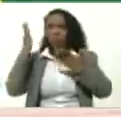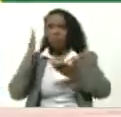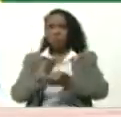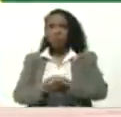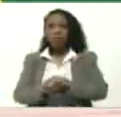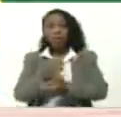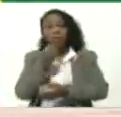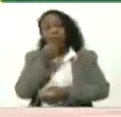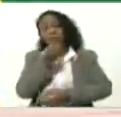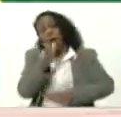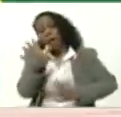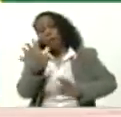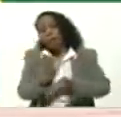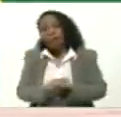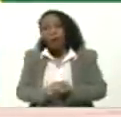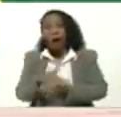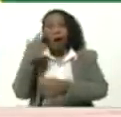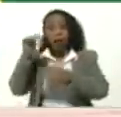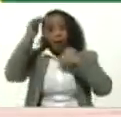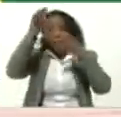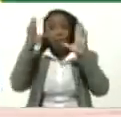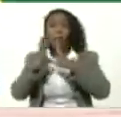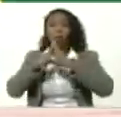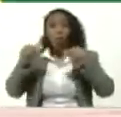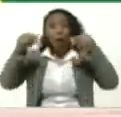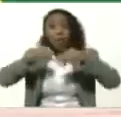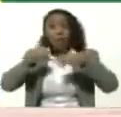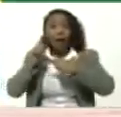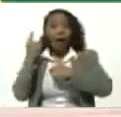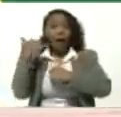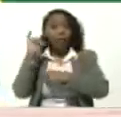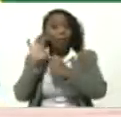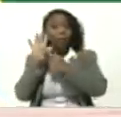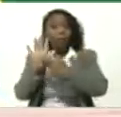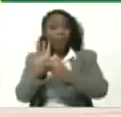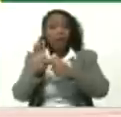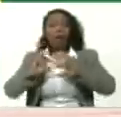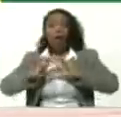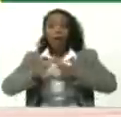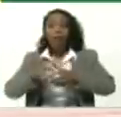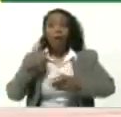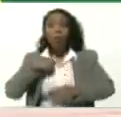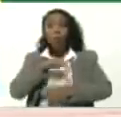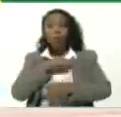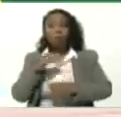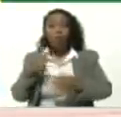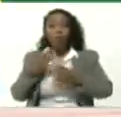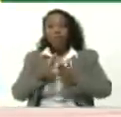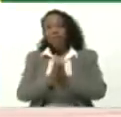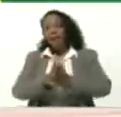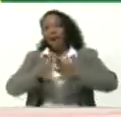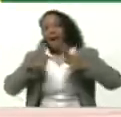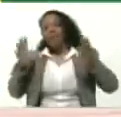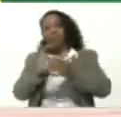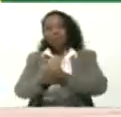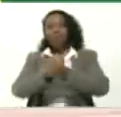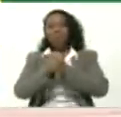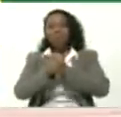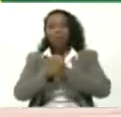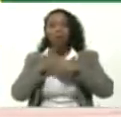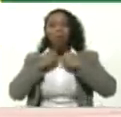Bueno Hay que estar pendiente De todo Aquí está En el inicio de clase Nuestro gran Aristóbulo Ya vamos a ver